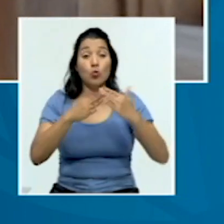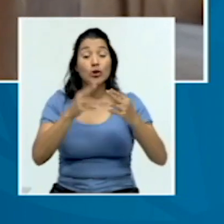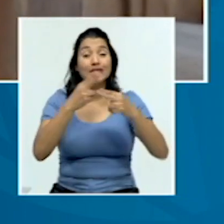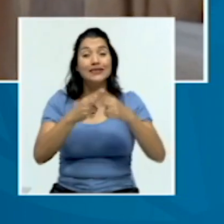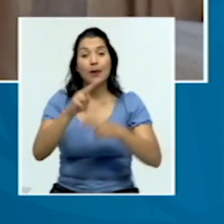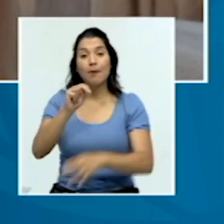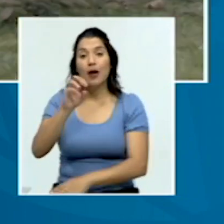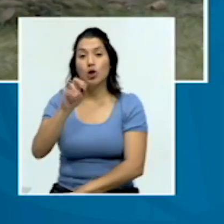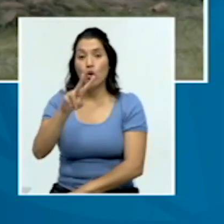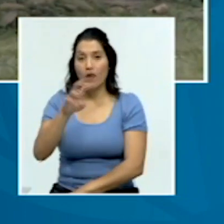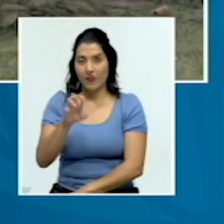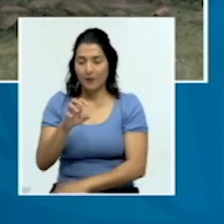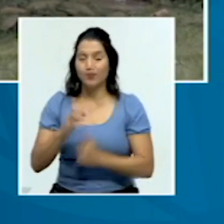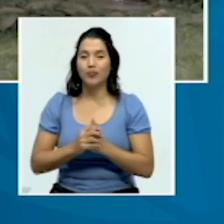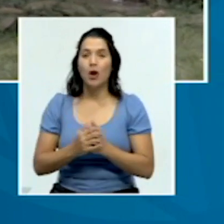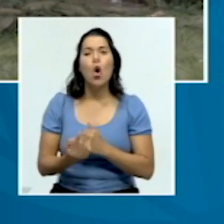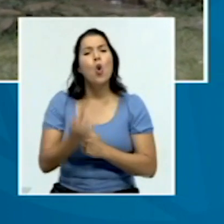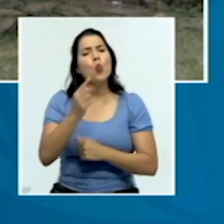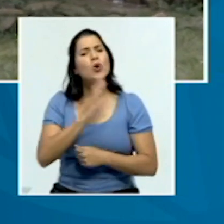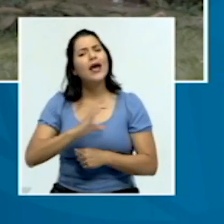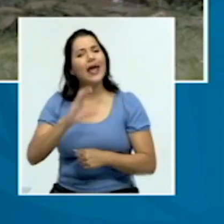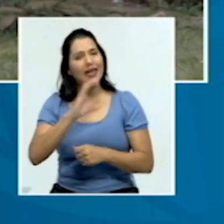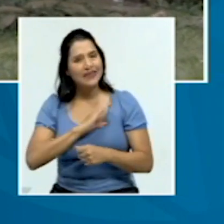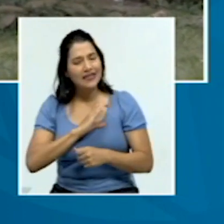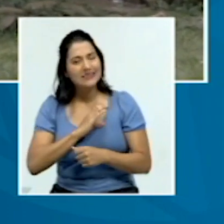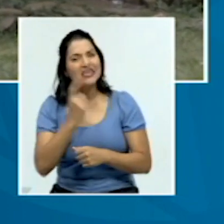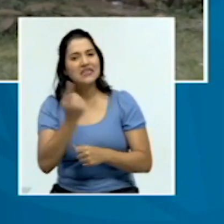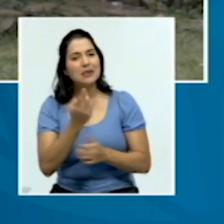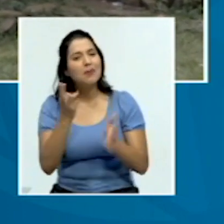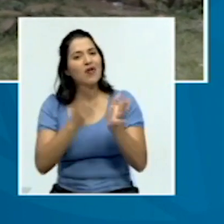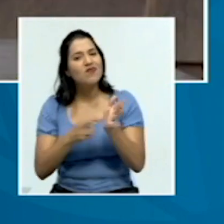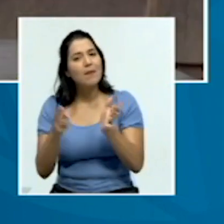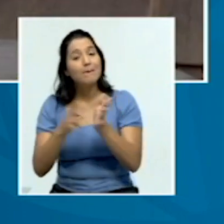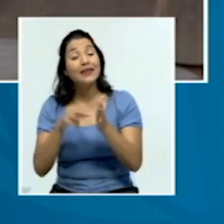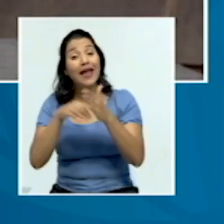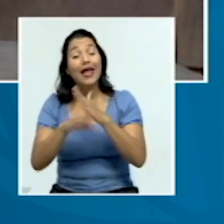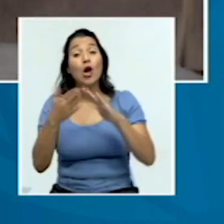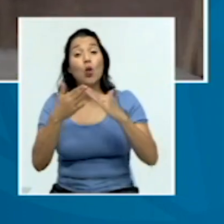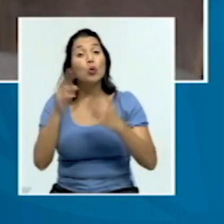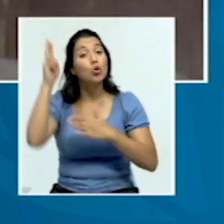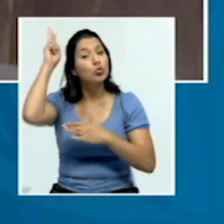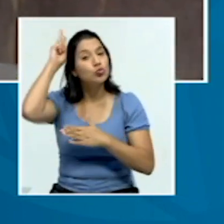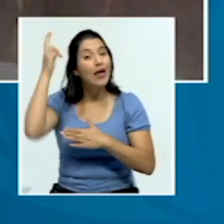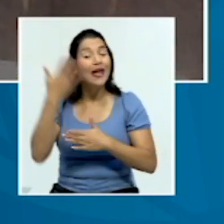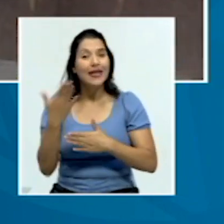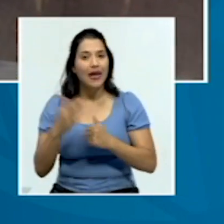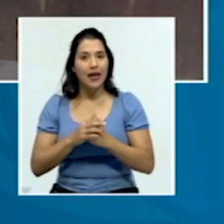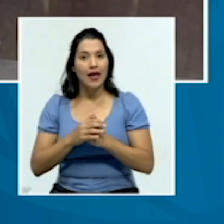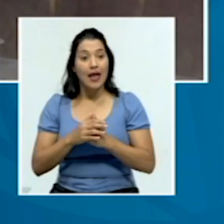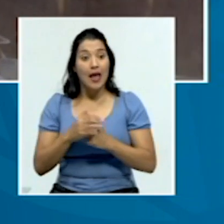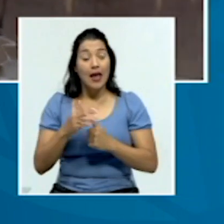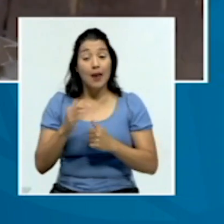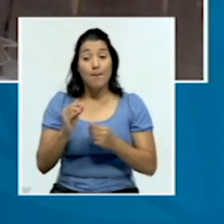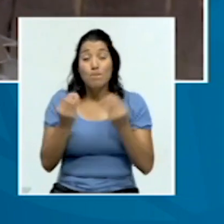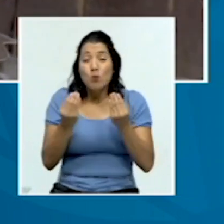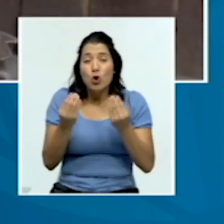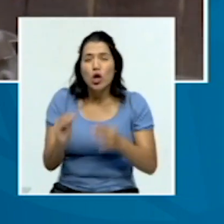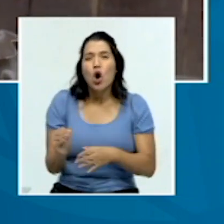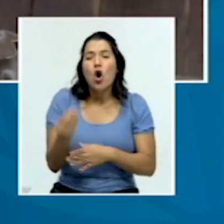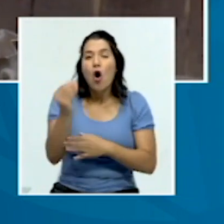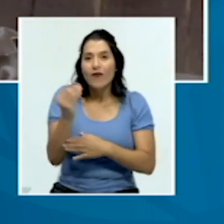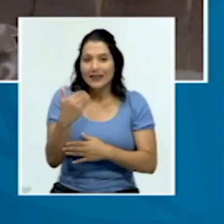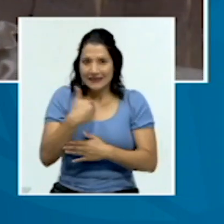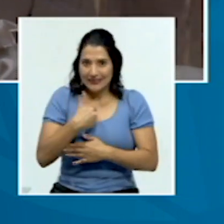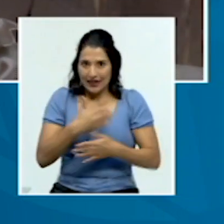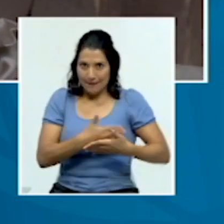una de las características que se repiten en las comunidades indígenas es la maternidad temprana. En este